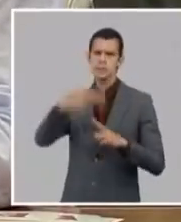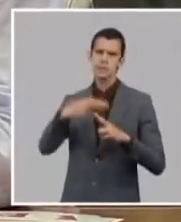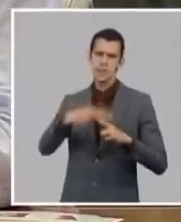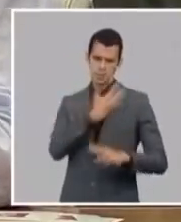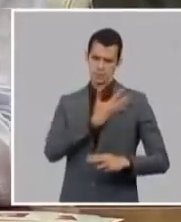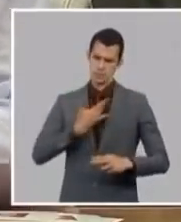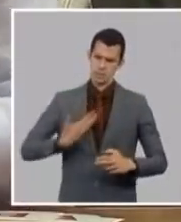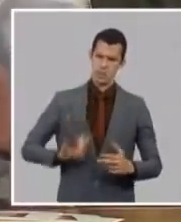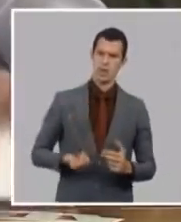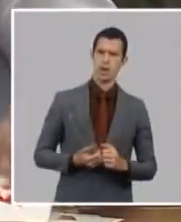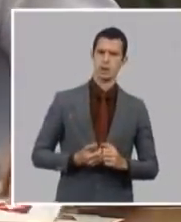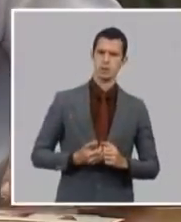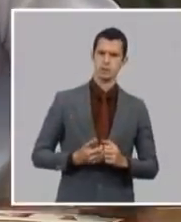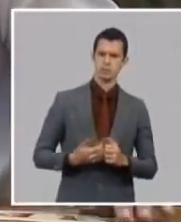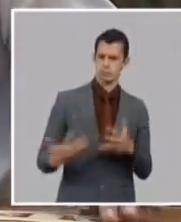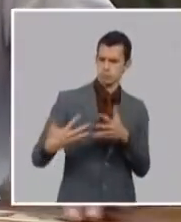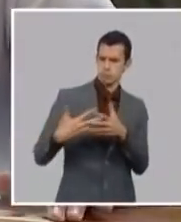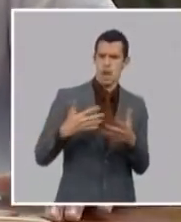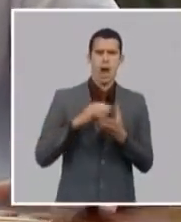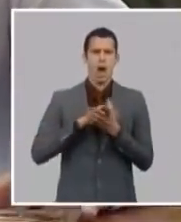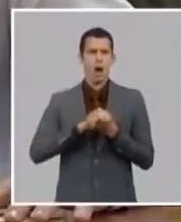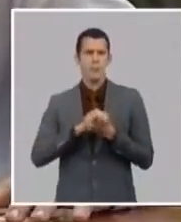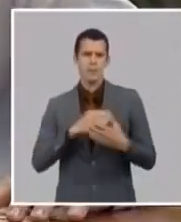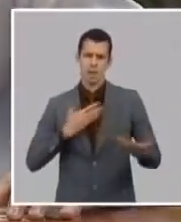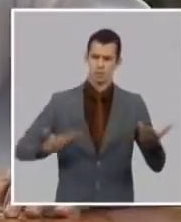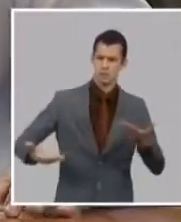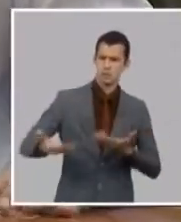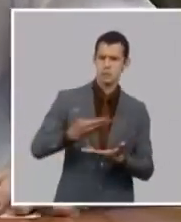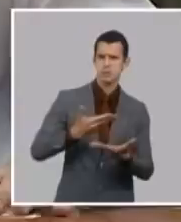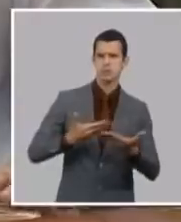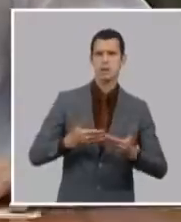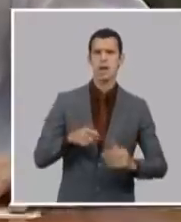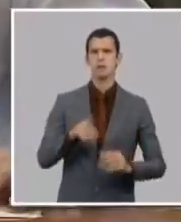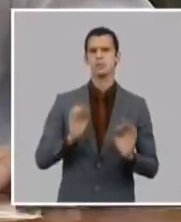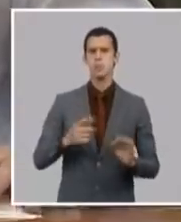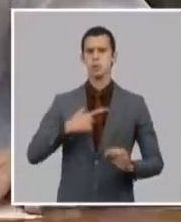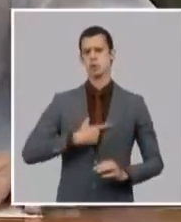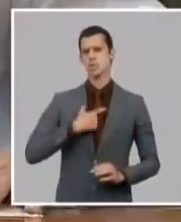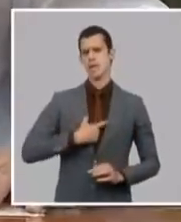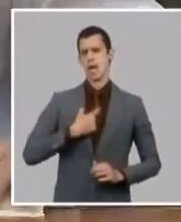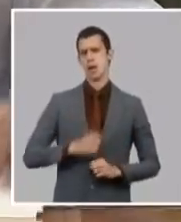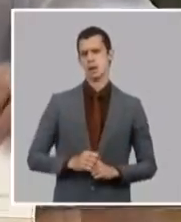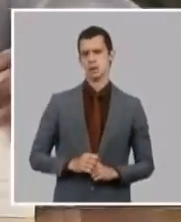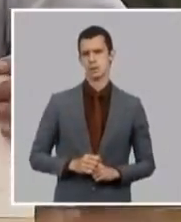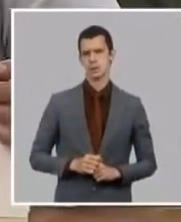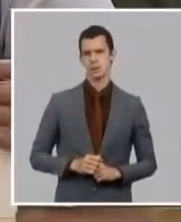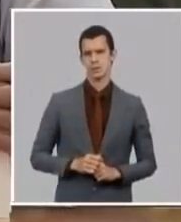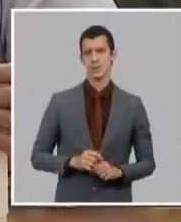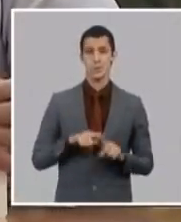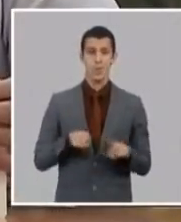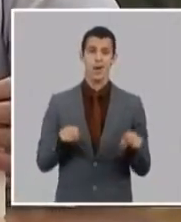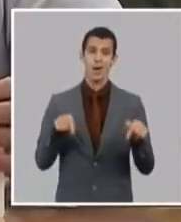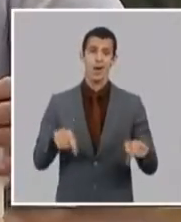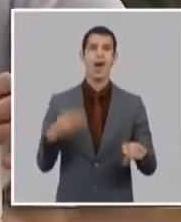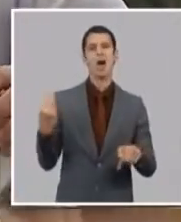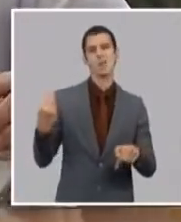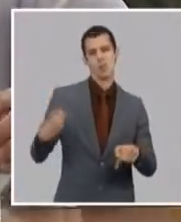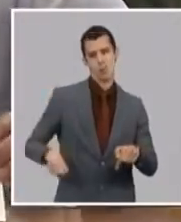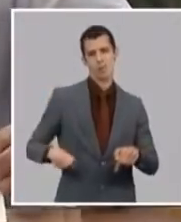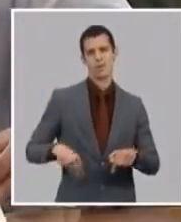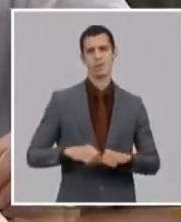esa tranquilidad para lograr sus propósitos y para eso se han apoyado en una enorme campaña mediática